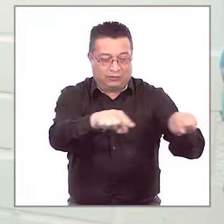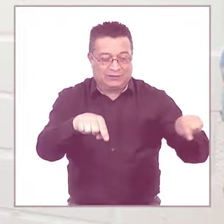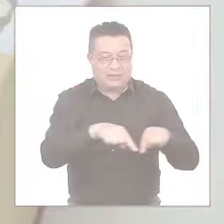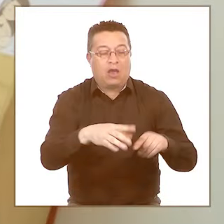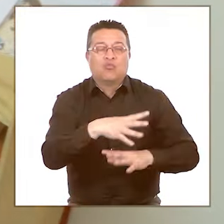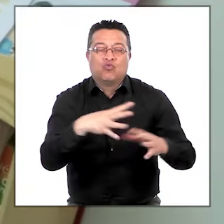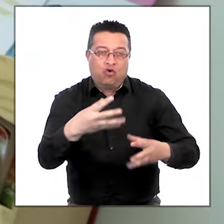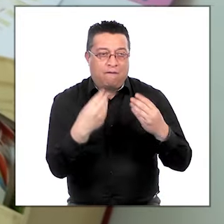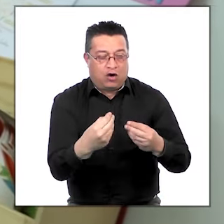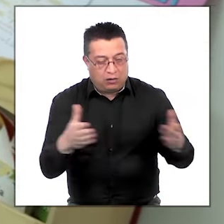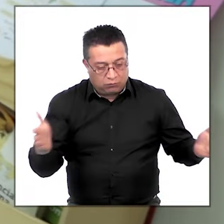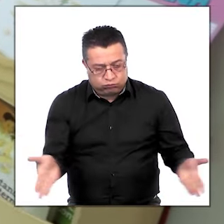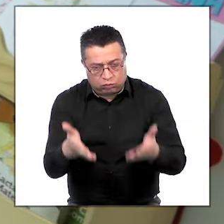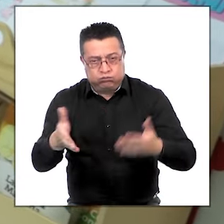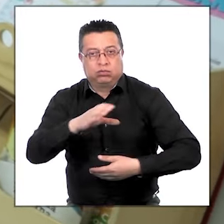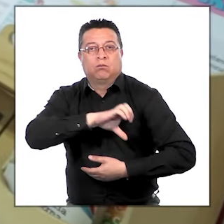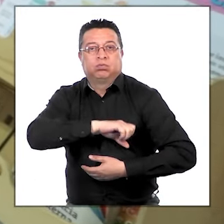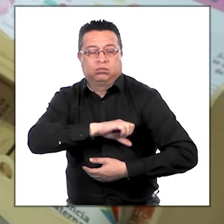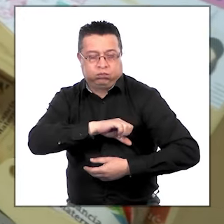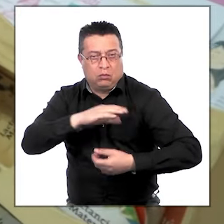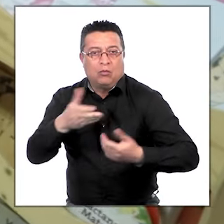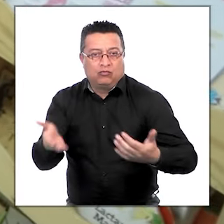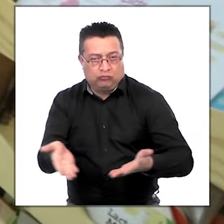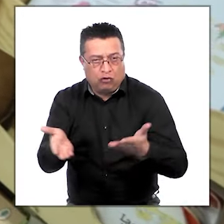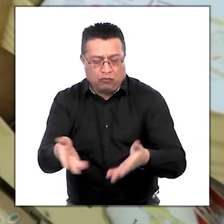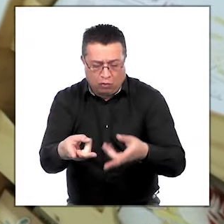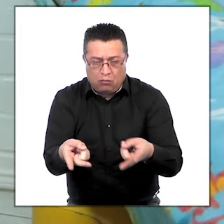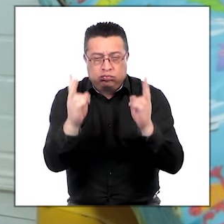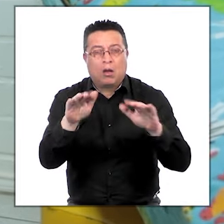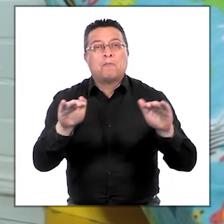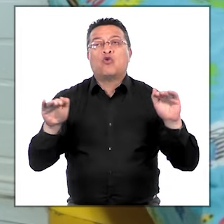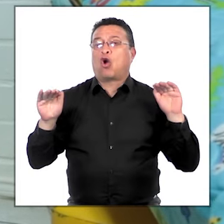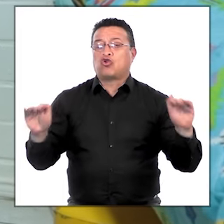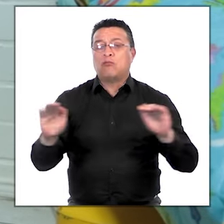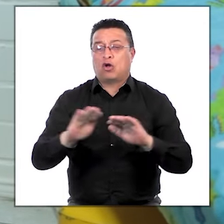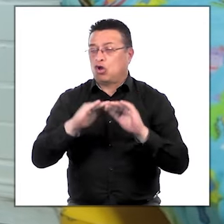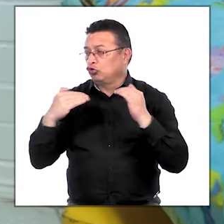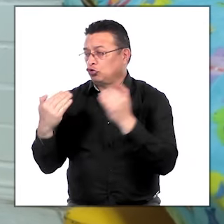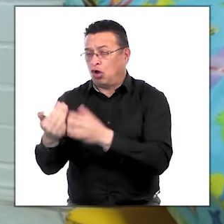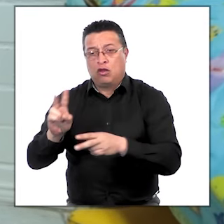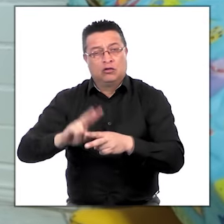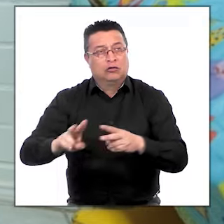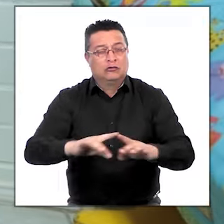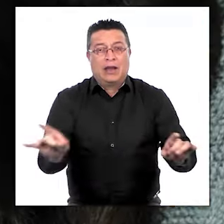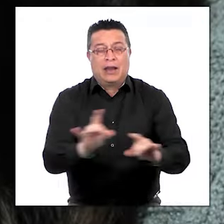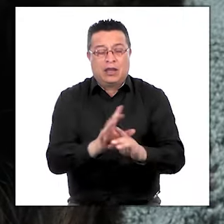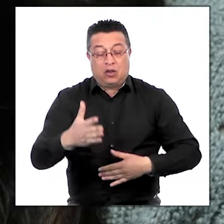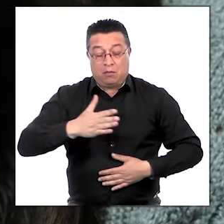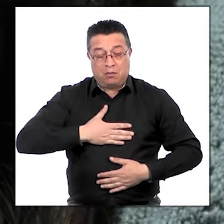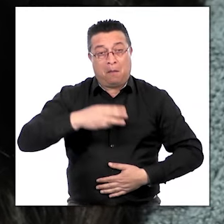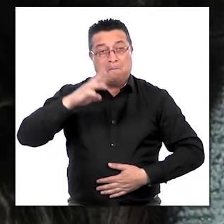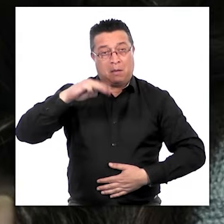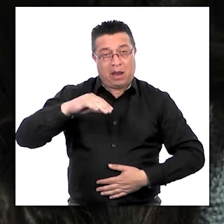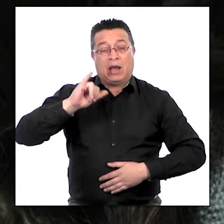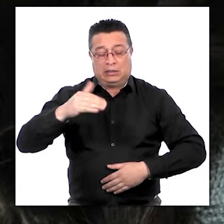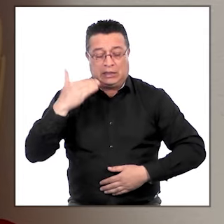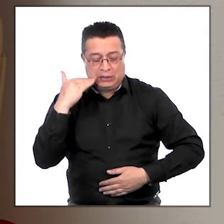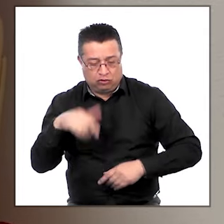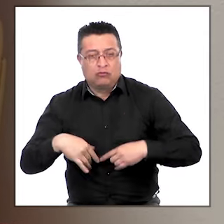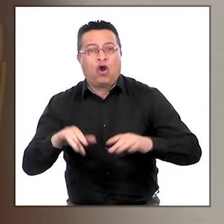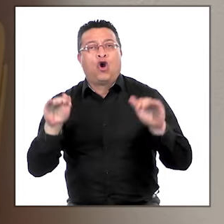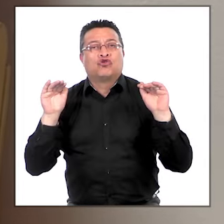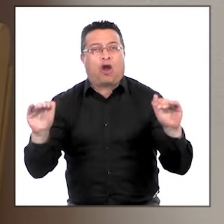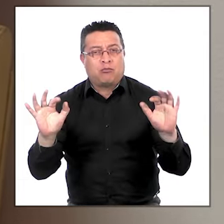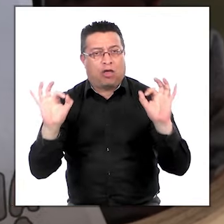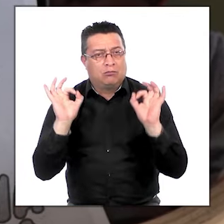que es un súper buen espacio que fomenta la lactancia materna. Es muy cómodo, tiene todos los implementos tanto para la madre como para el niño.